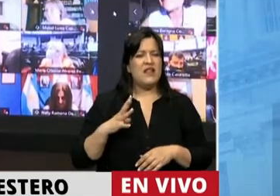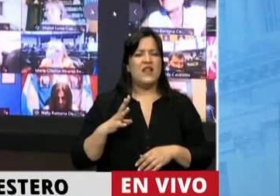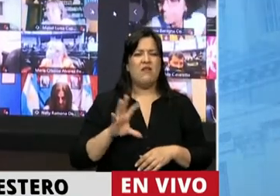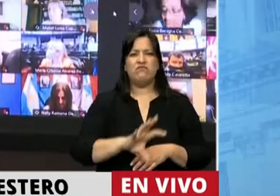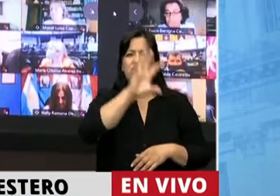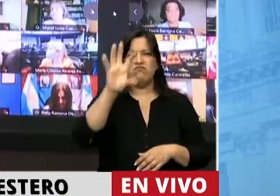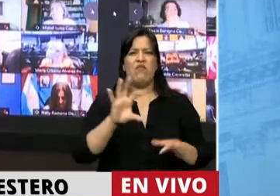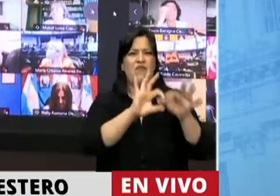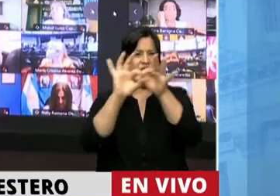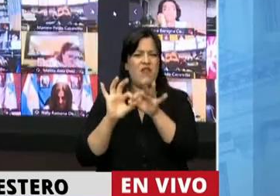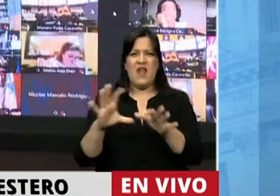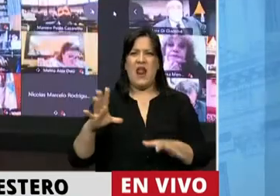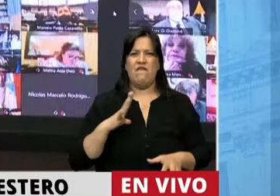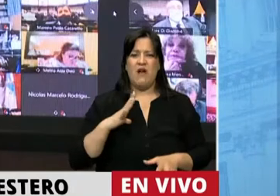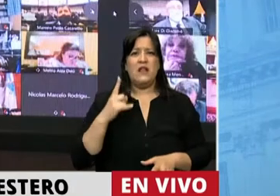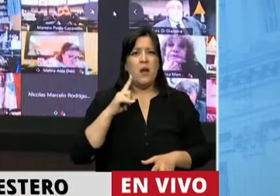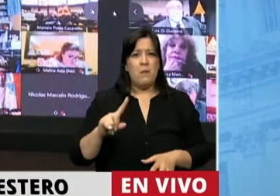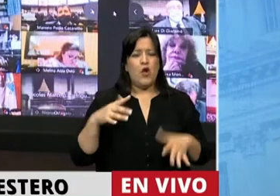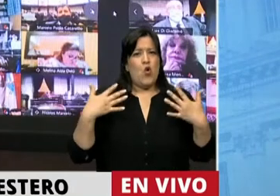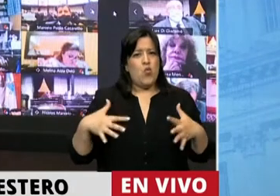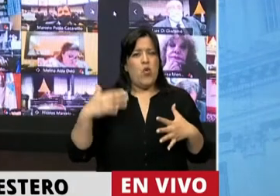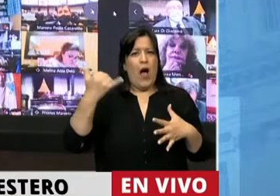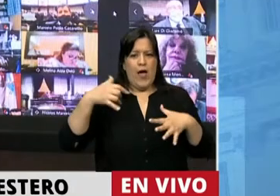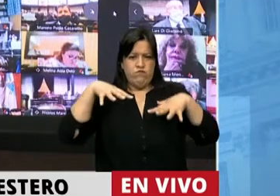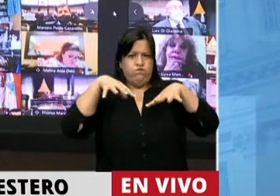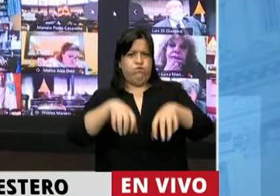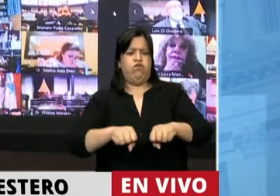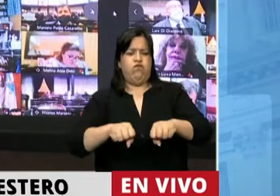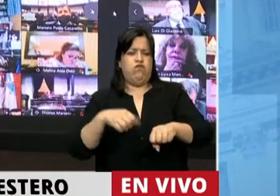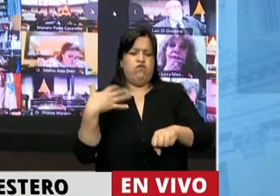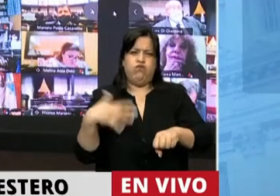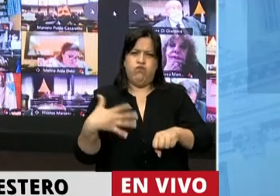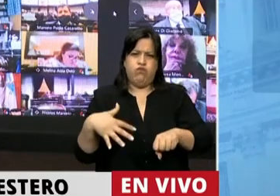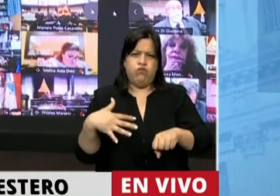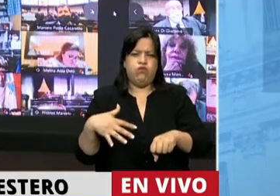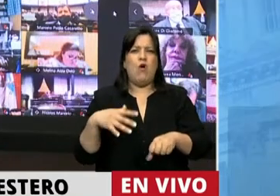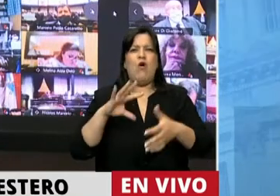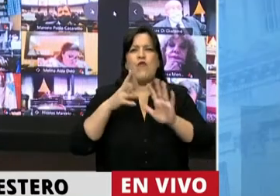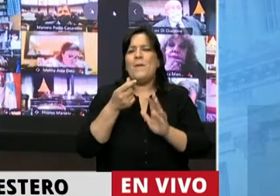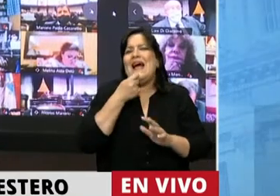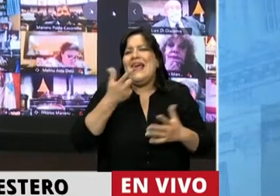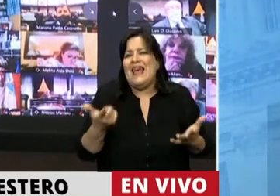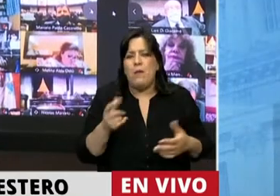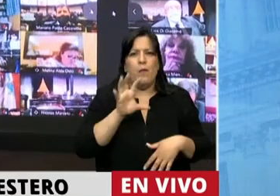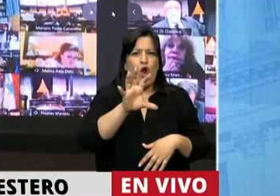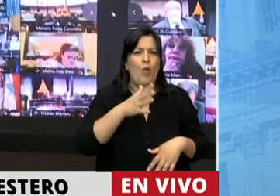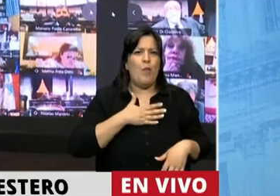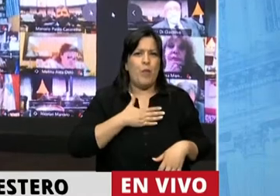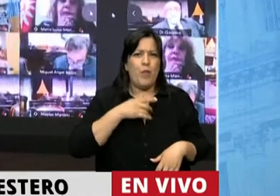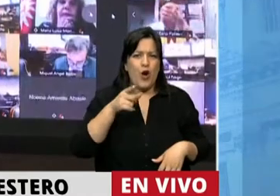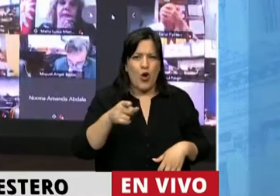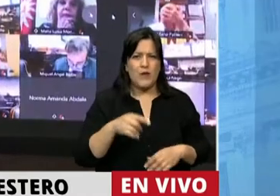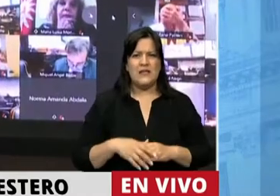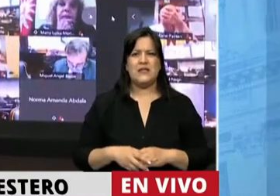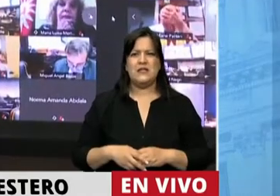hay un colonialismo muy profundo. Siempre hago un ejemplo de mi provincia. Todas las